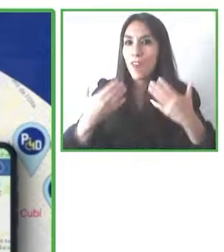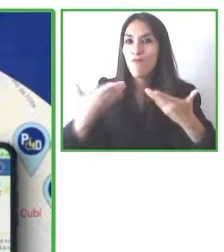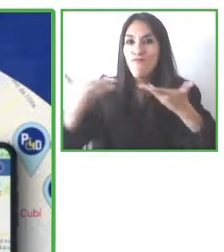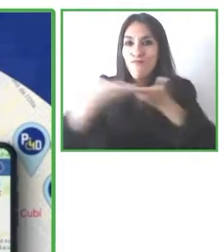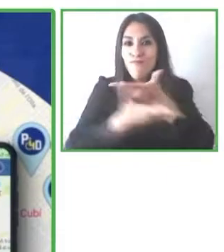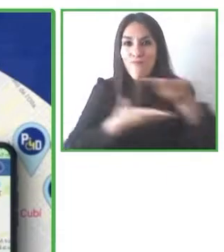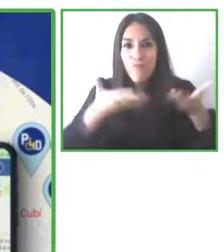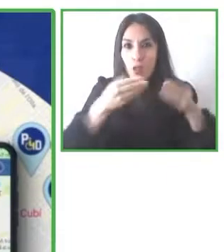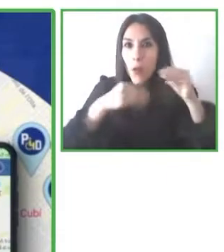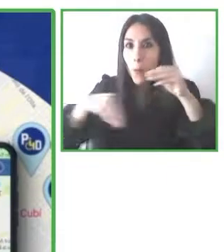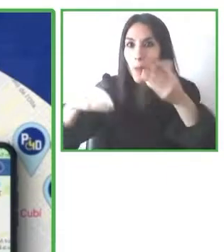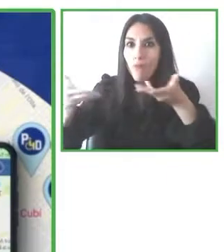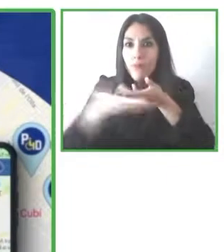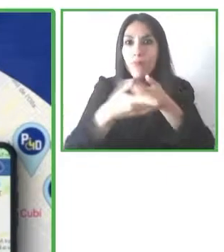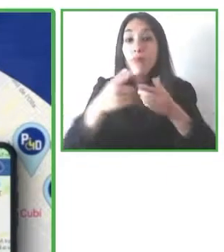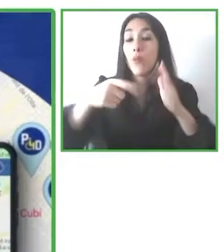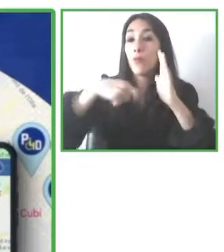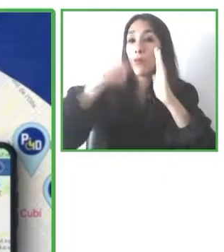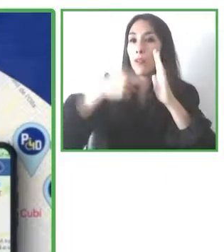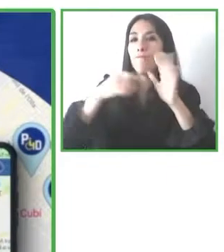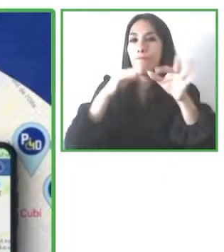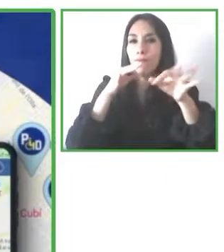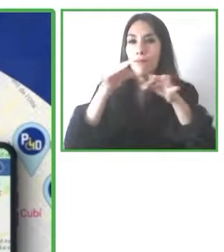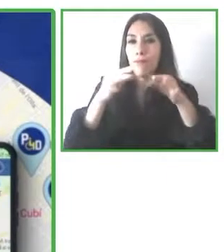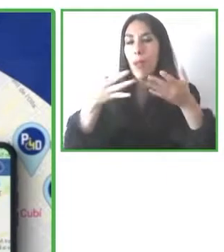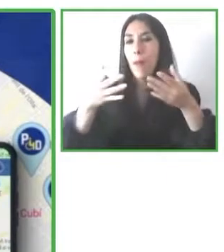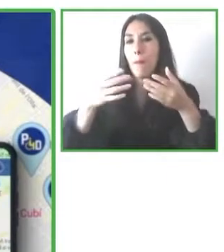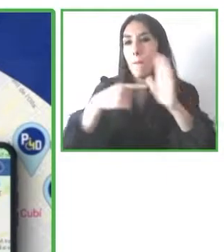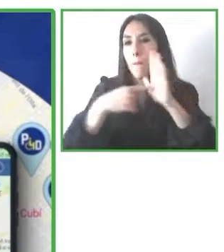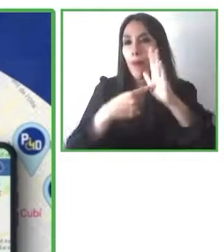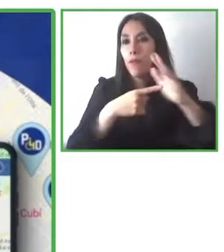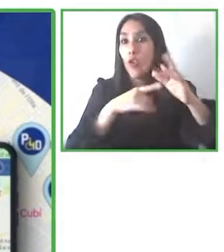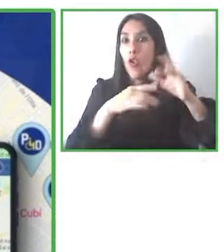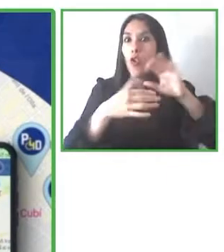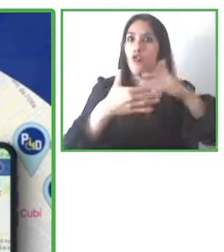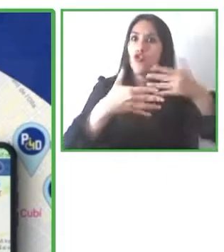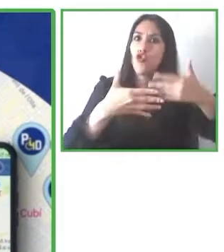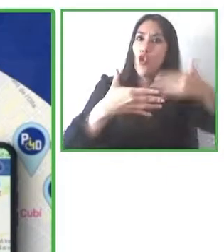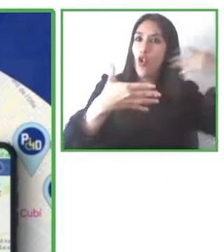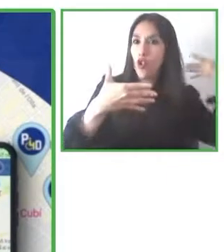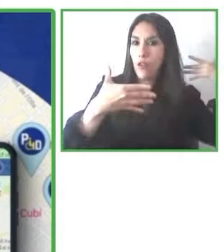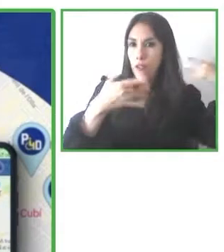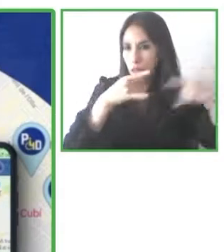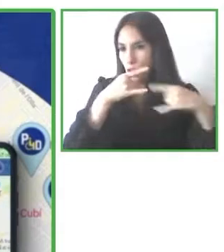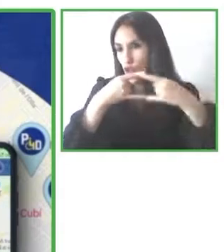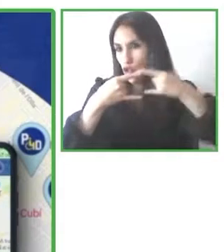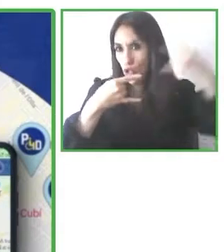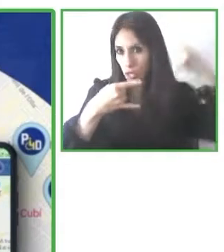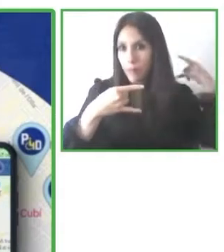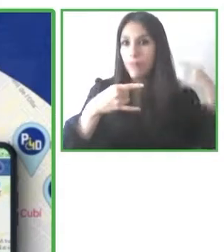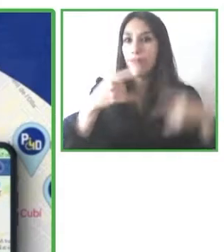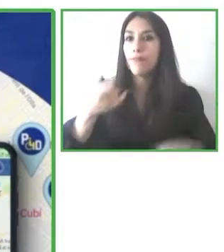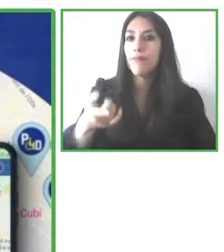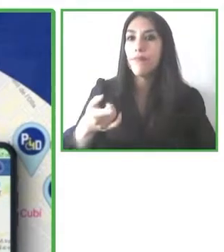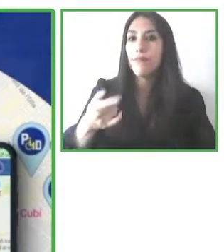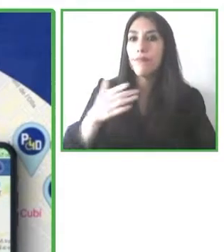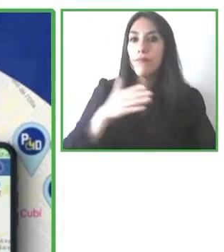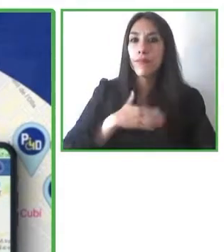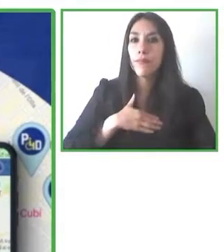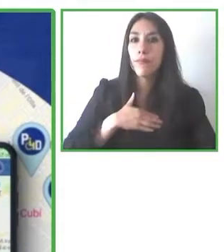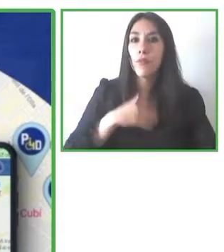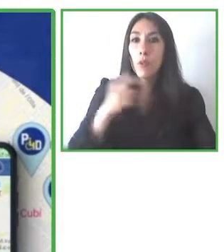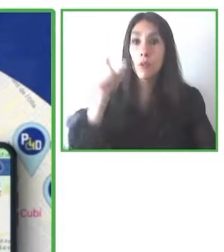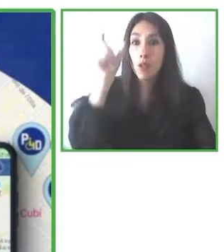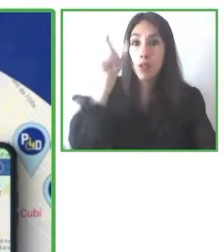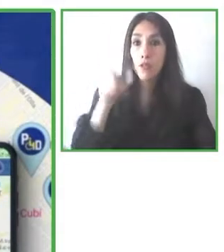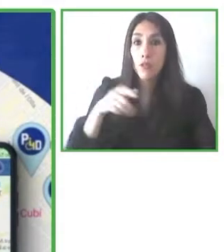poquito de contexto. Me presento, soy un Carlos Casellano, es una persona que ya, como dicen los ingleses, es middle 50, su grado a